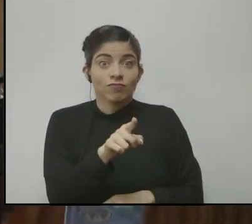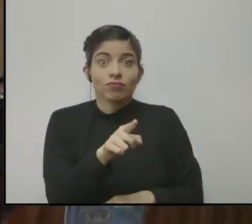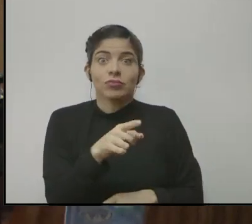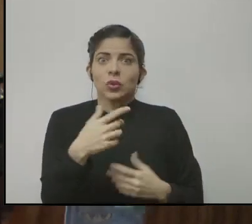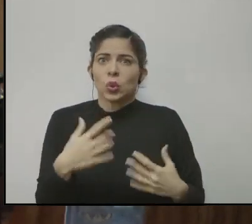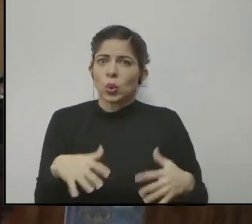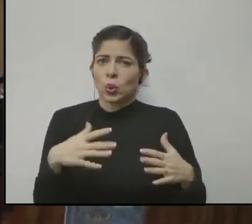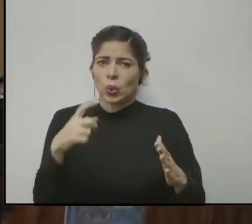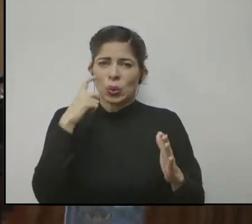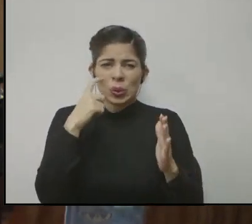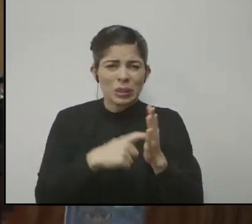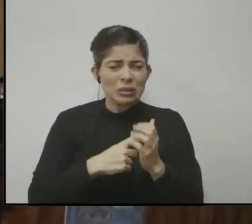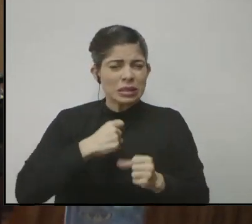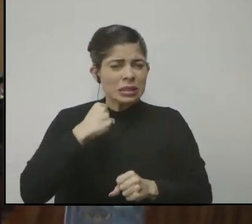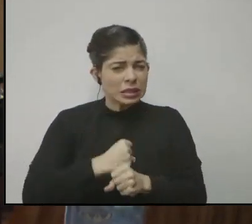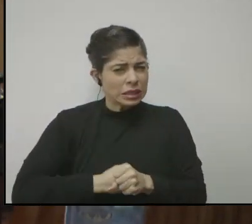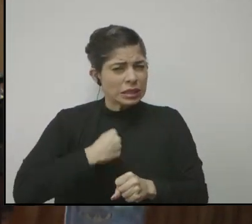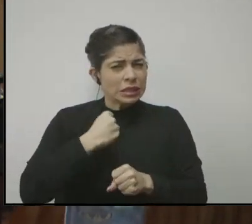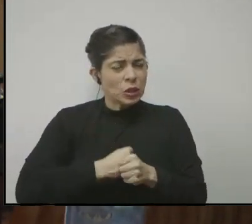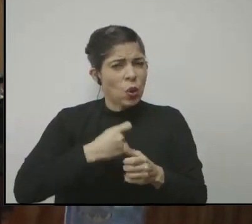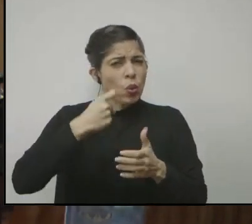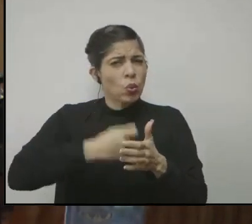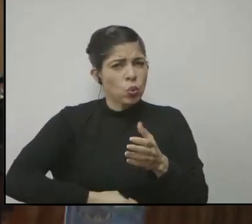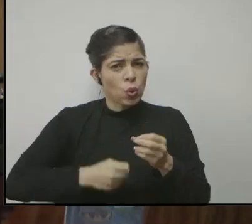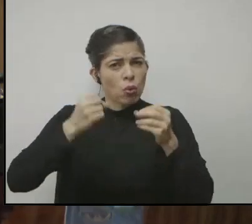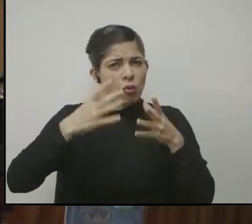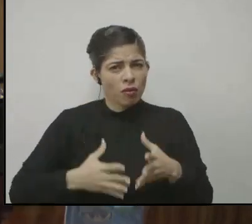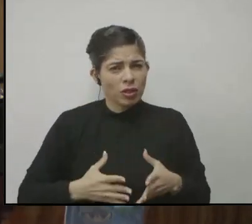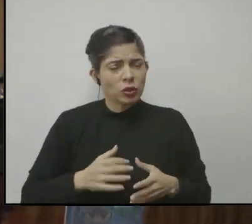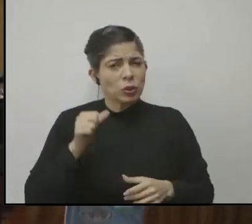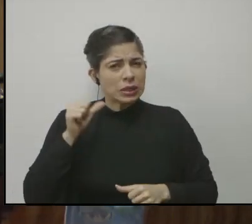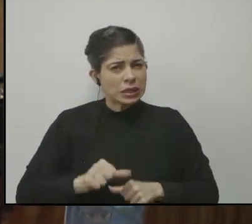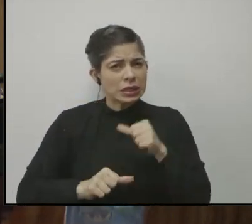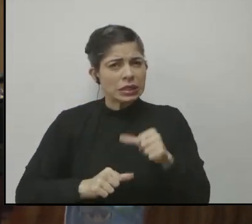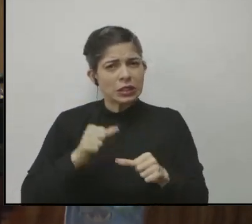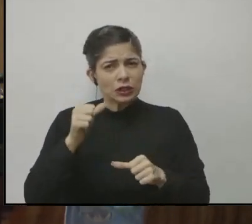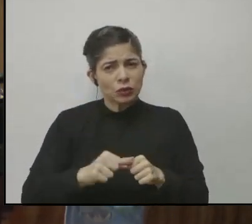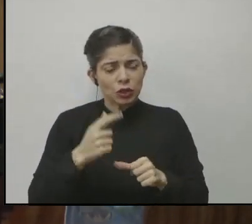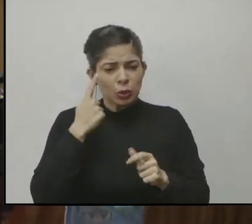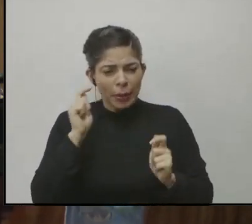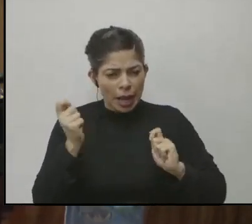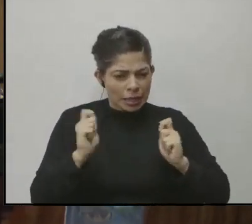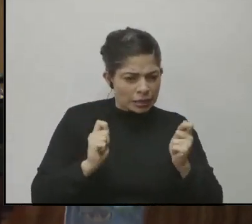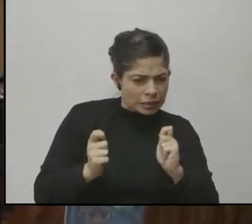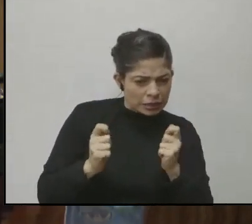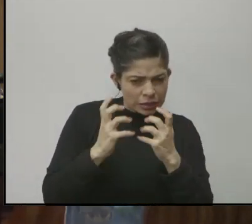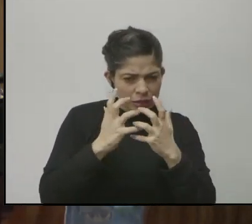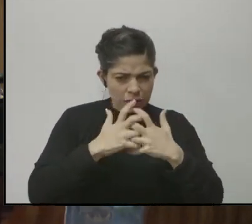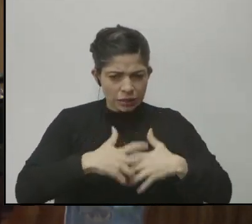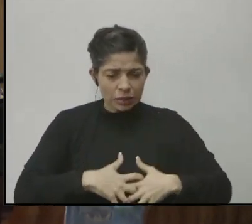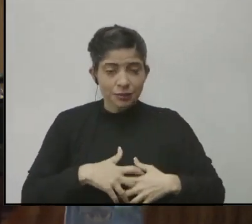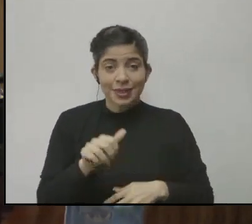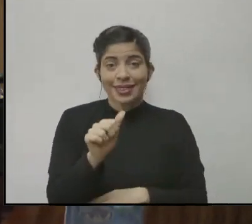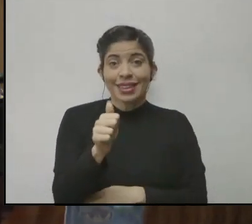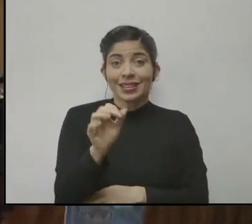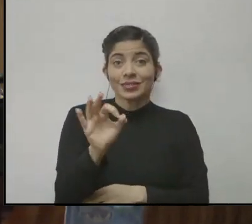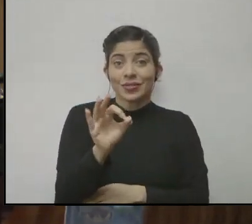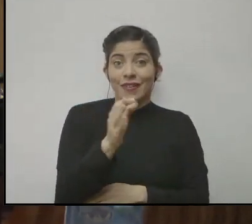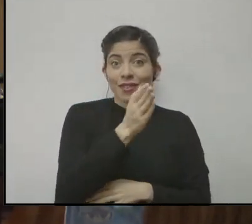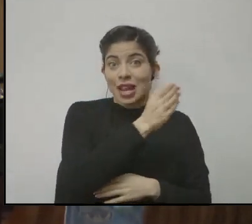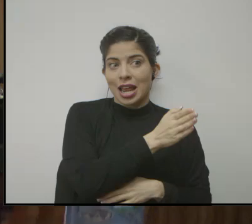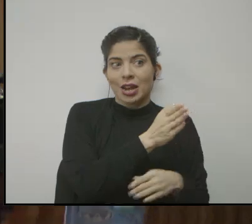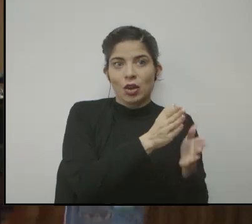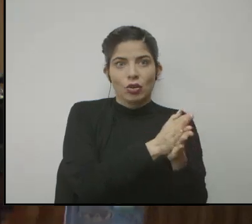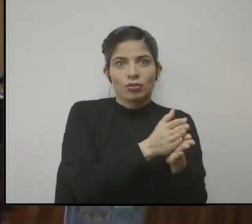que hacer un reconocimiento de la labor que han hecho los docentes y ese esfuerzo por cambiar de paradigma. Realmente, el 10 de febrero era otra